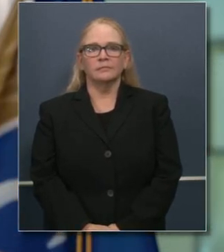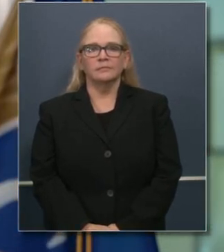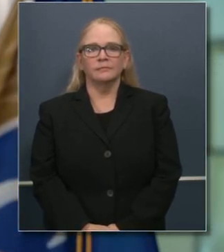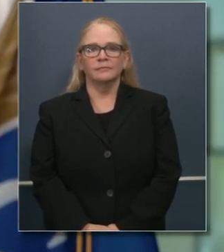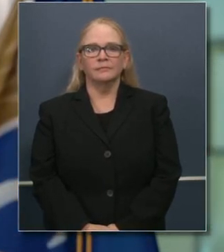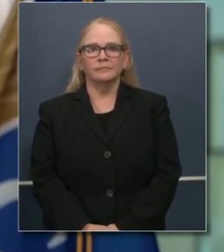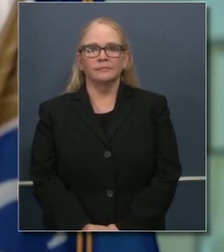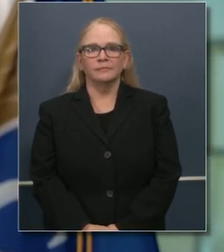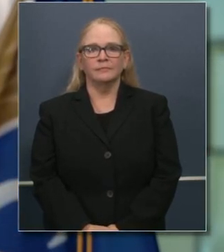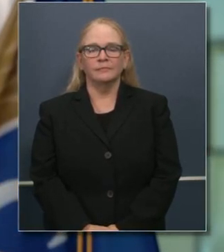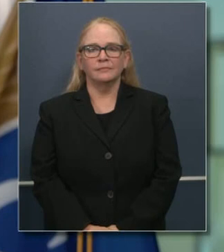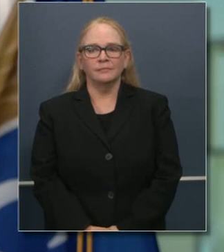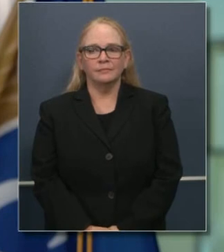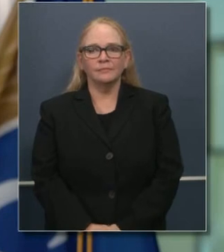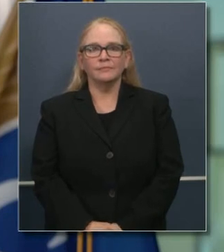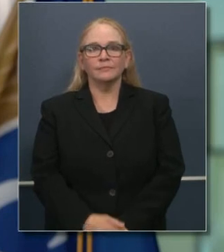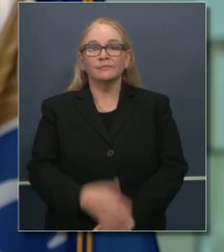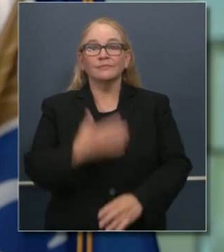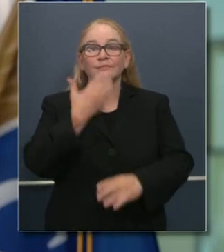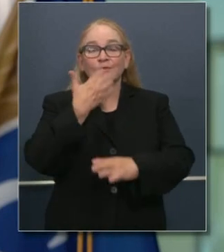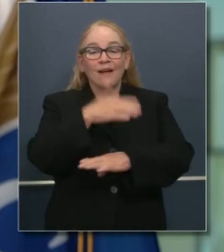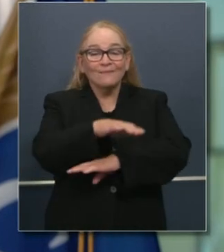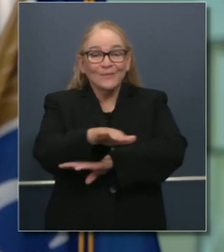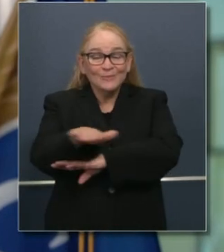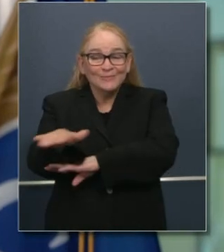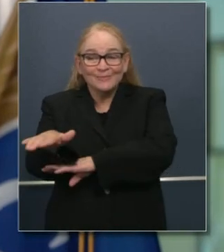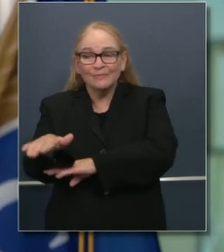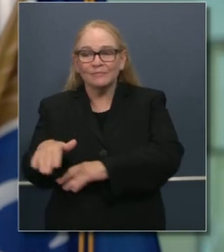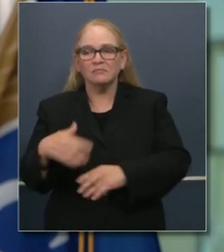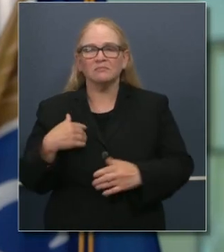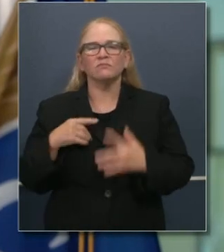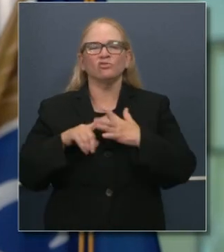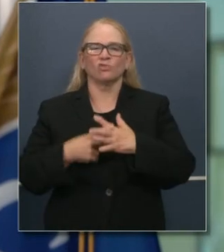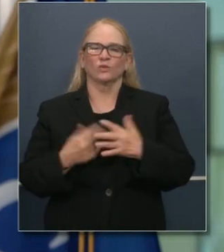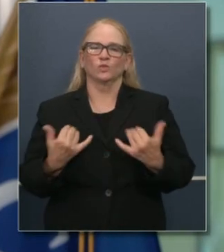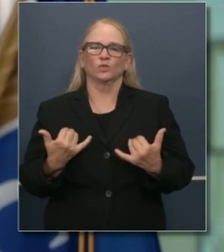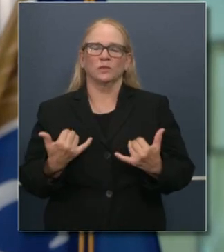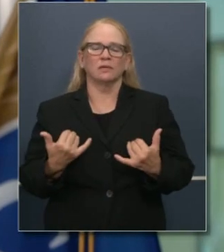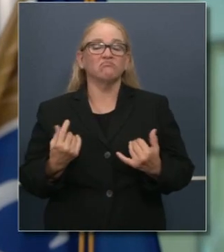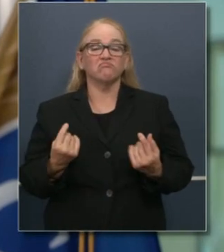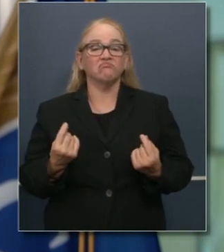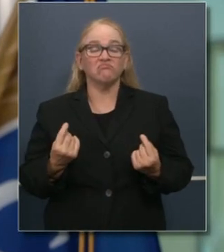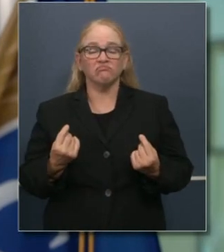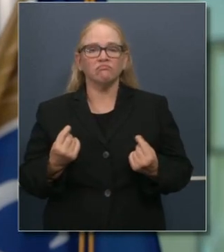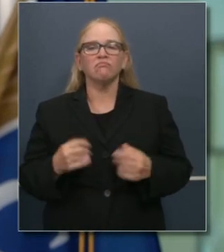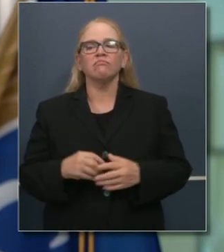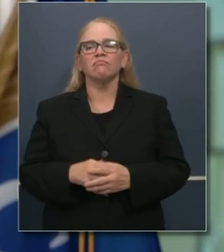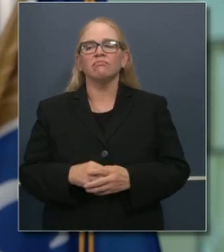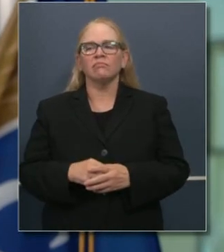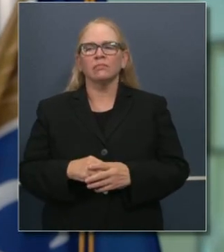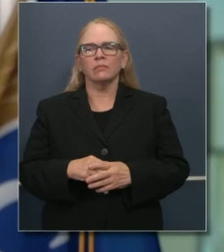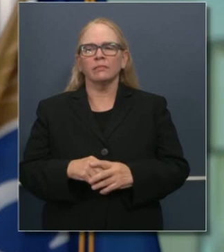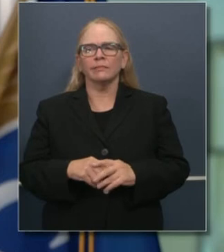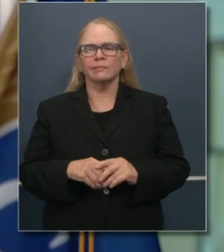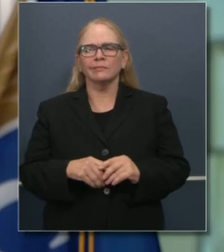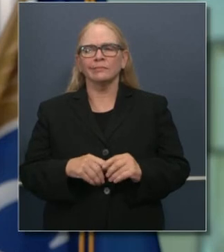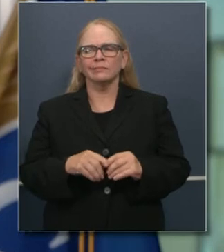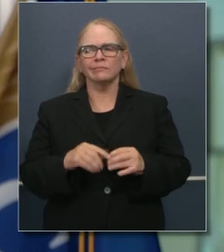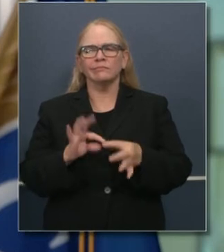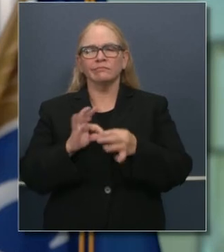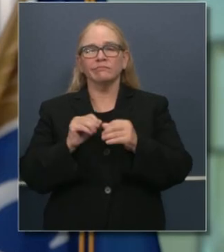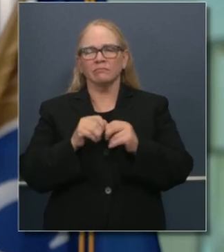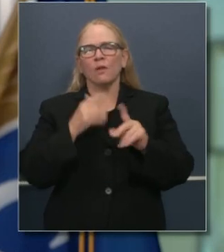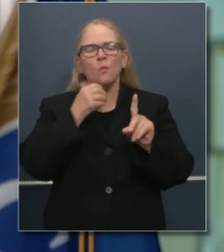Buenas tardes, hoy quiero comenzar la presentación destacando y